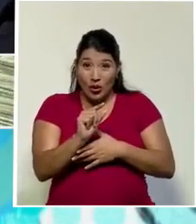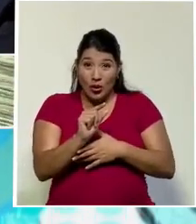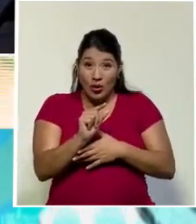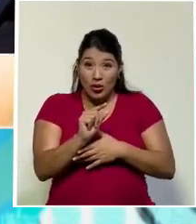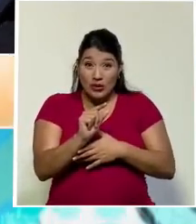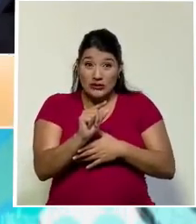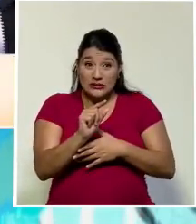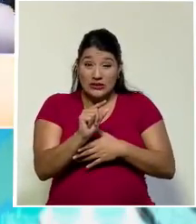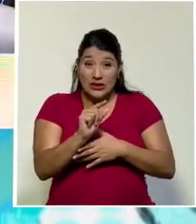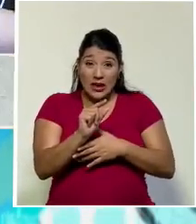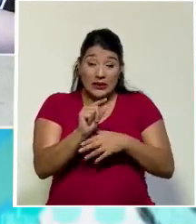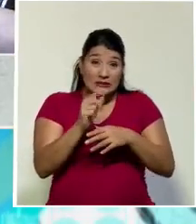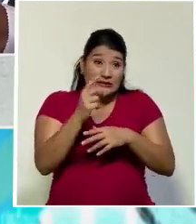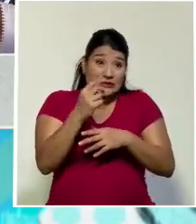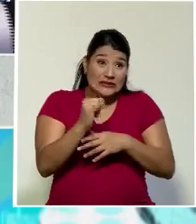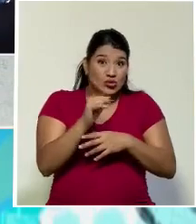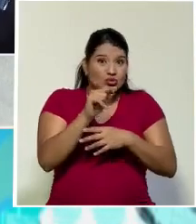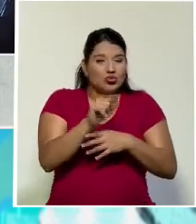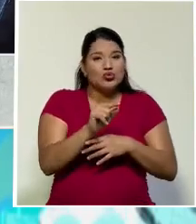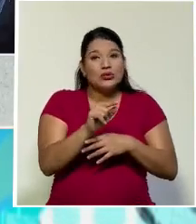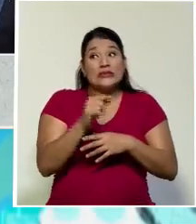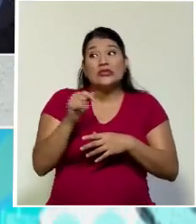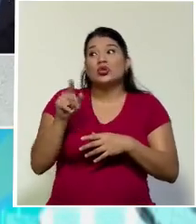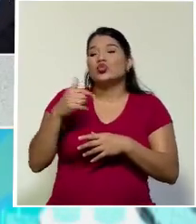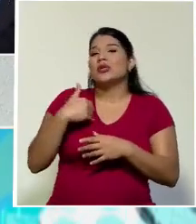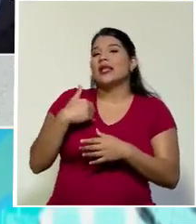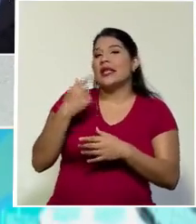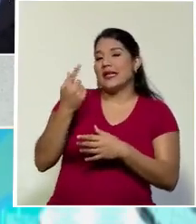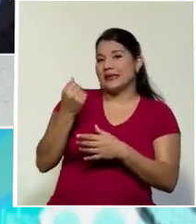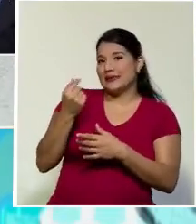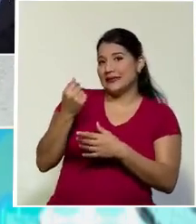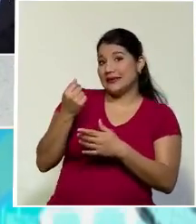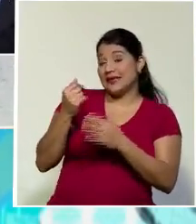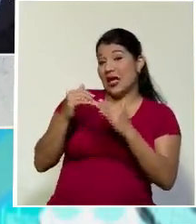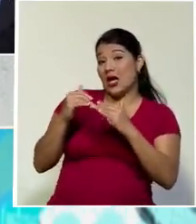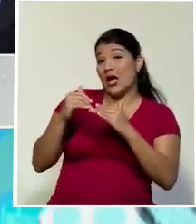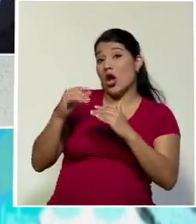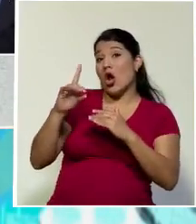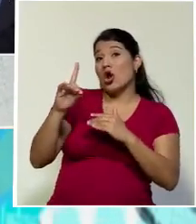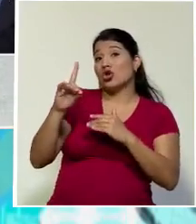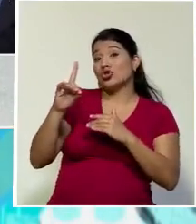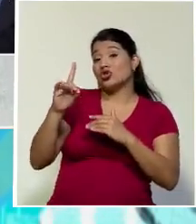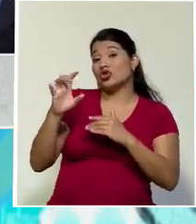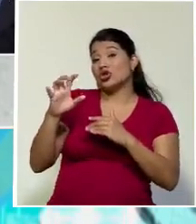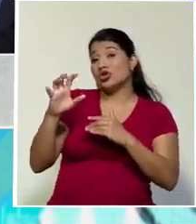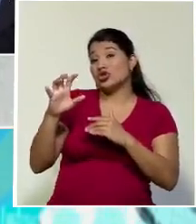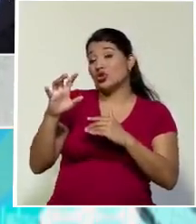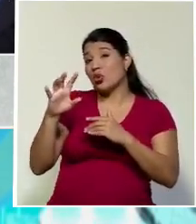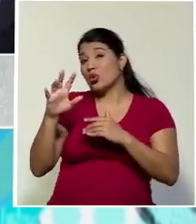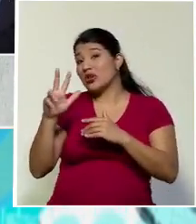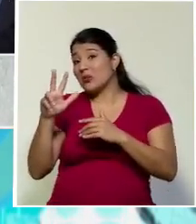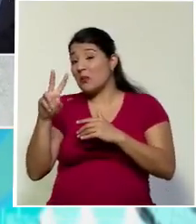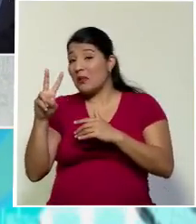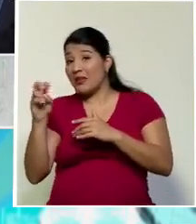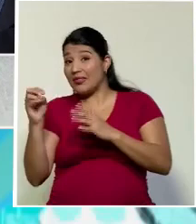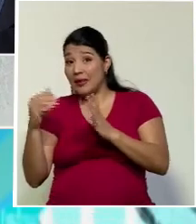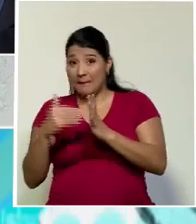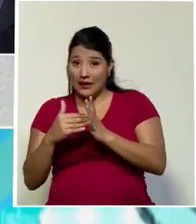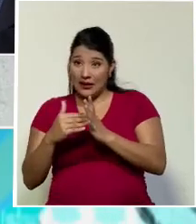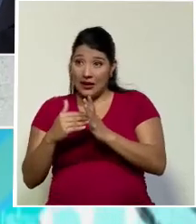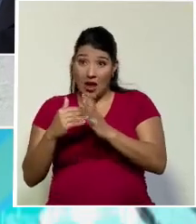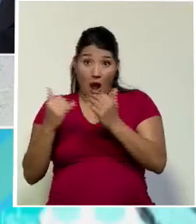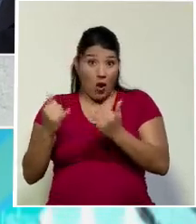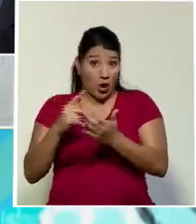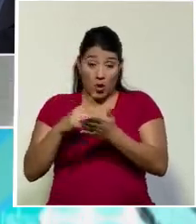Bueno, si usted tiene un salario en este momento de 800.000 colones mensuales, está exento del pago de impuestos sobre la renta. De aprobarse